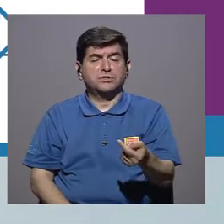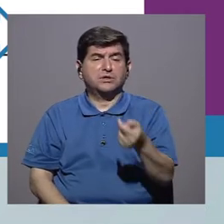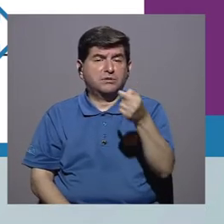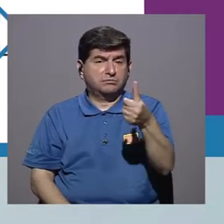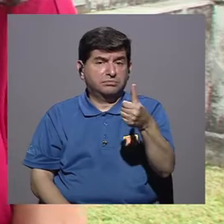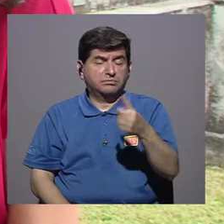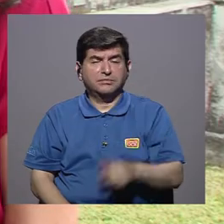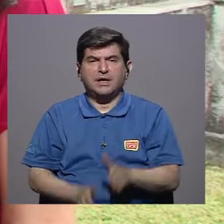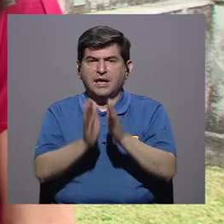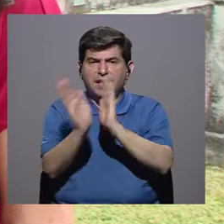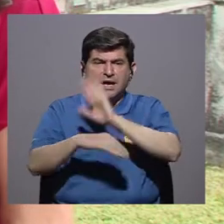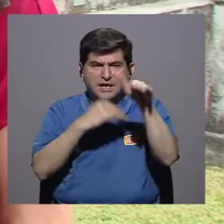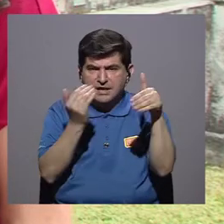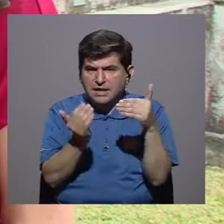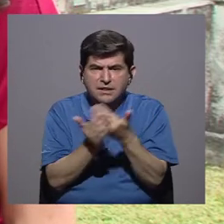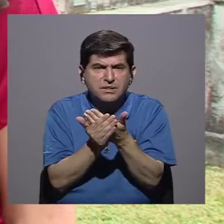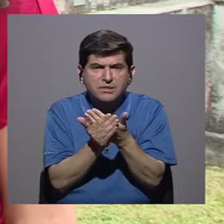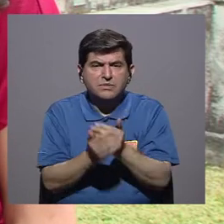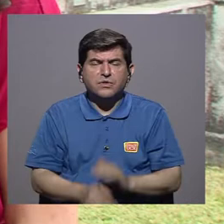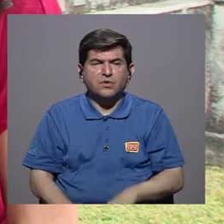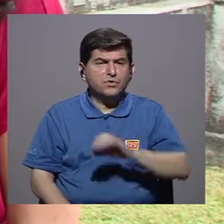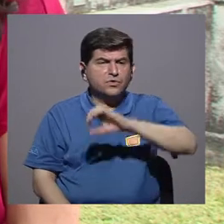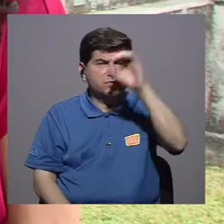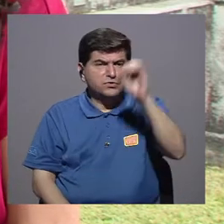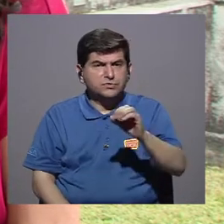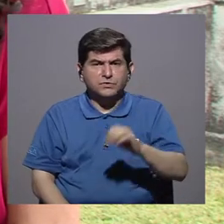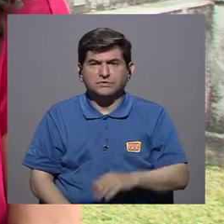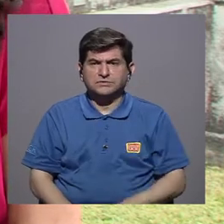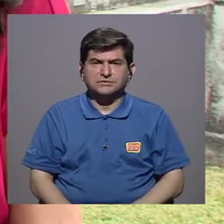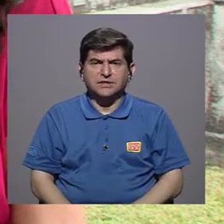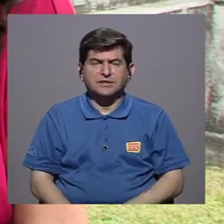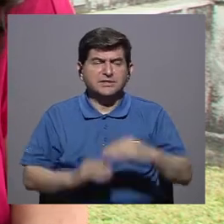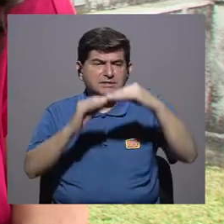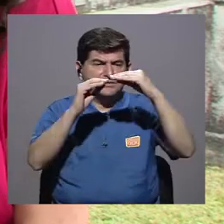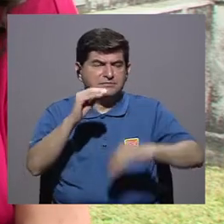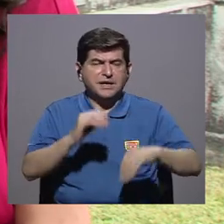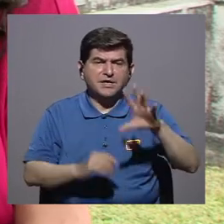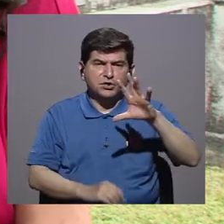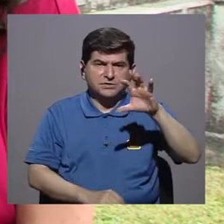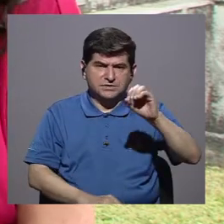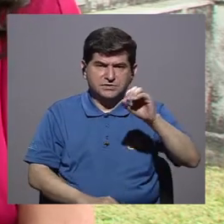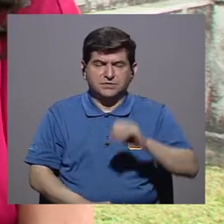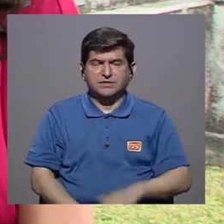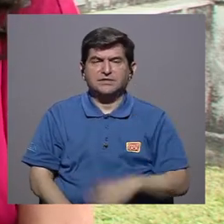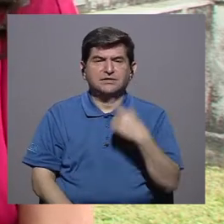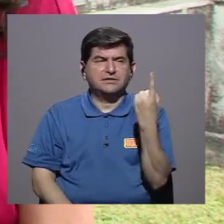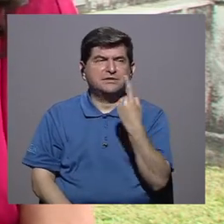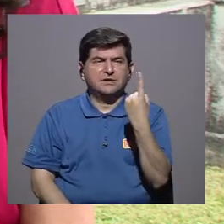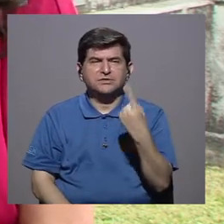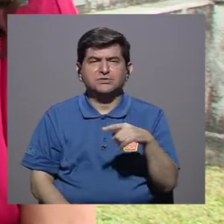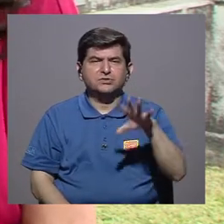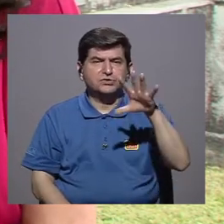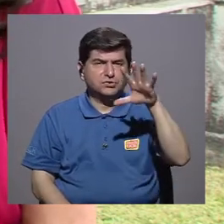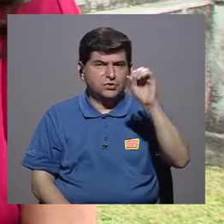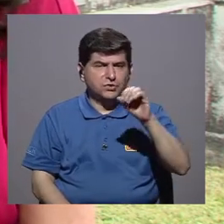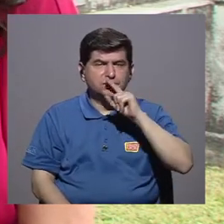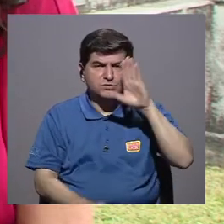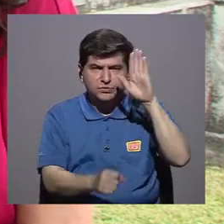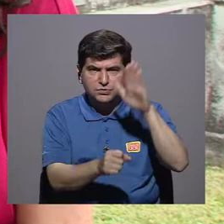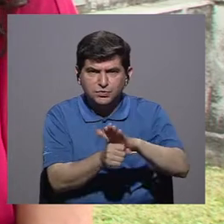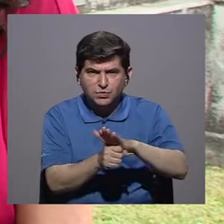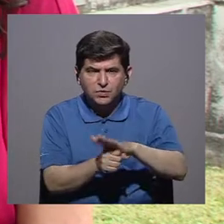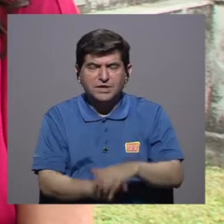corto. En general todos los porcentajes fueron menores de 50, solo se alcanzó un 50